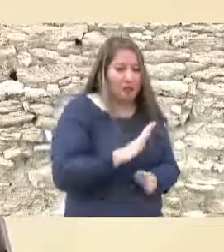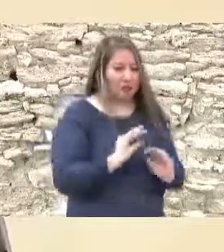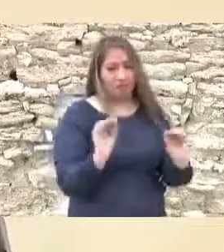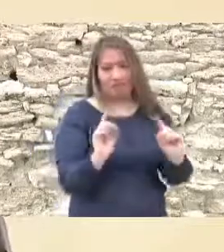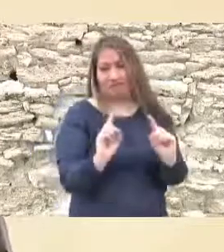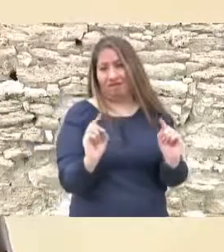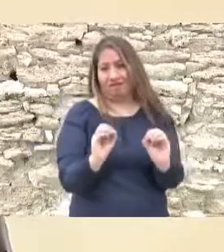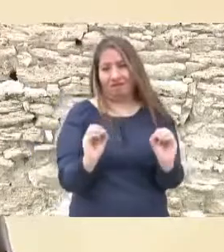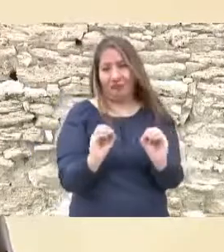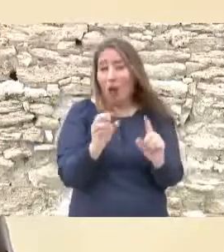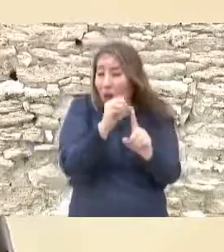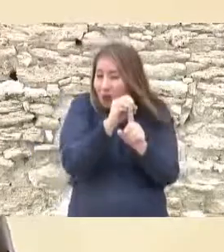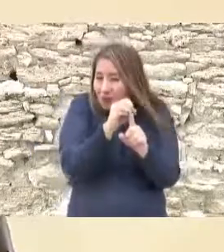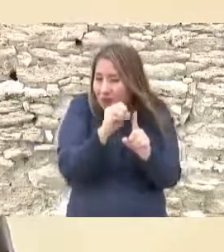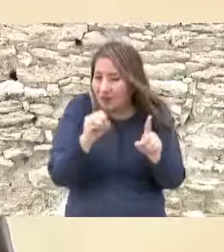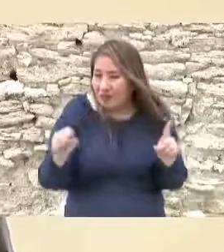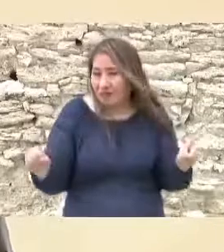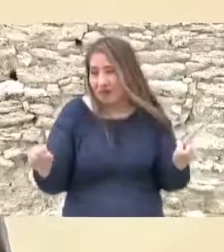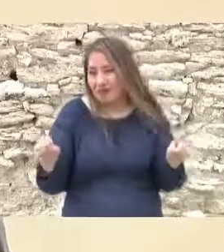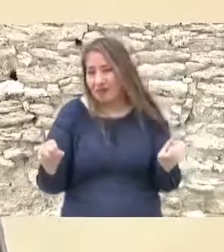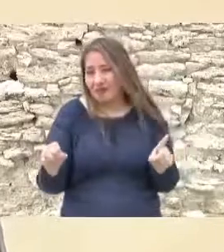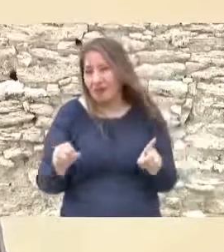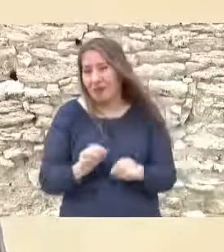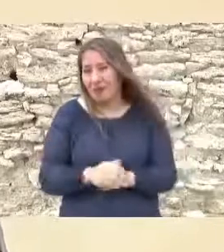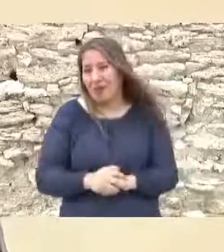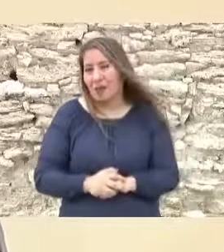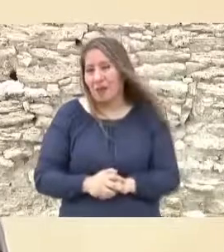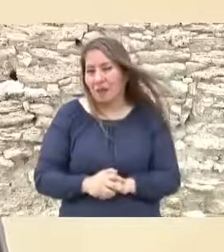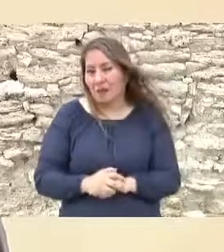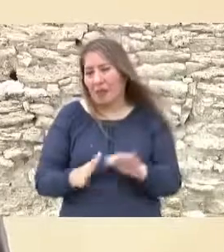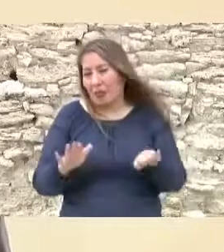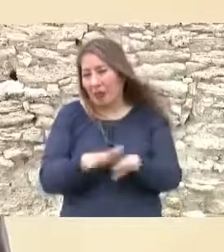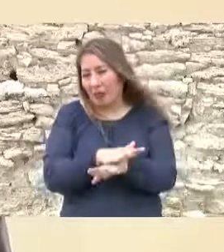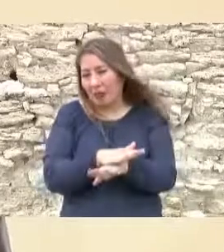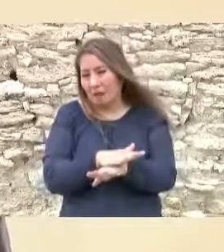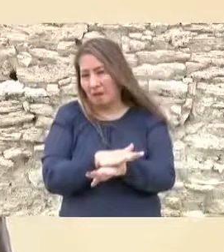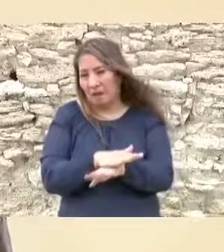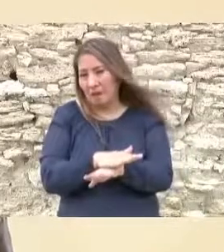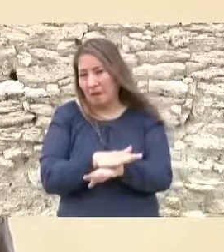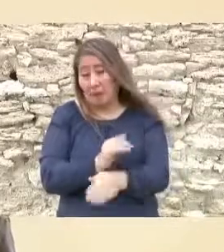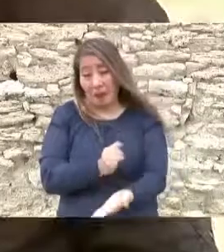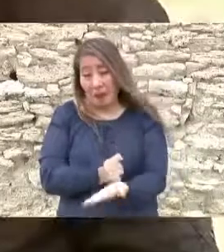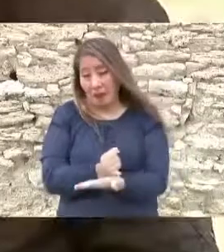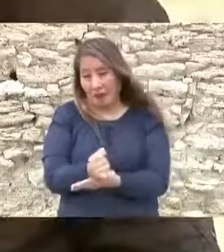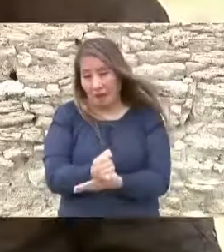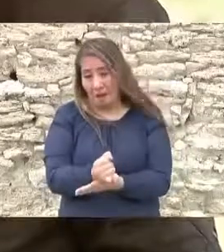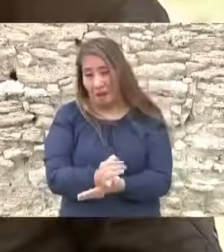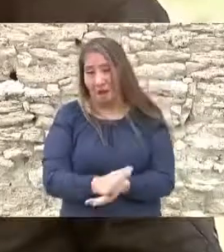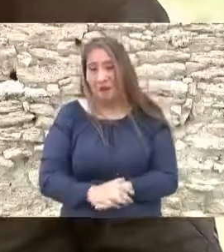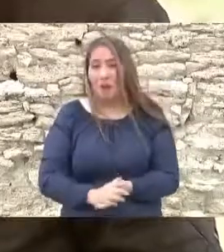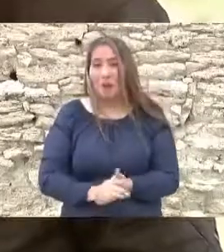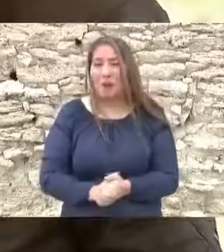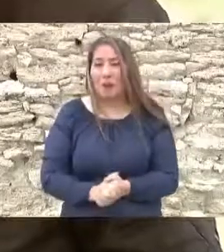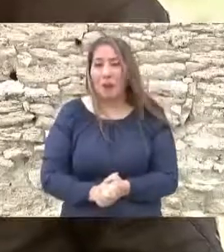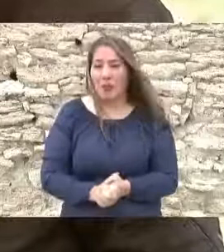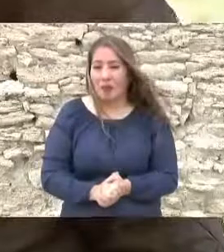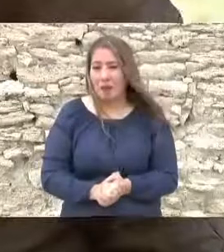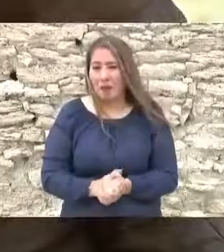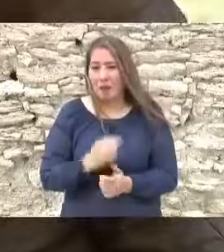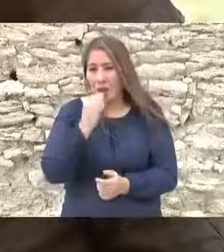y este vamos a tomar decisiones porque